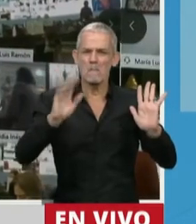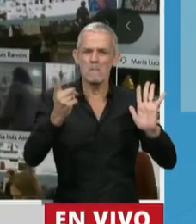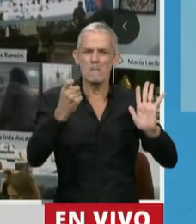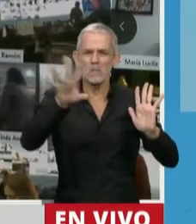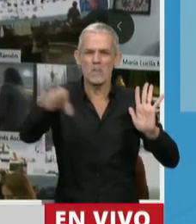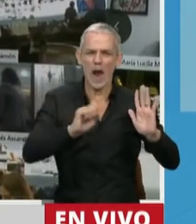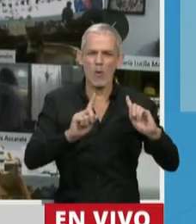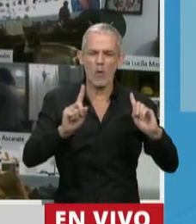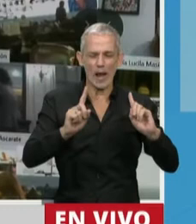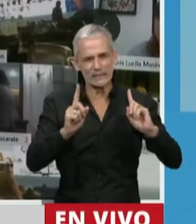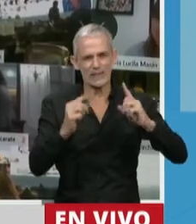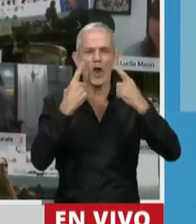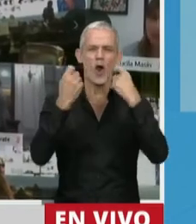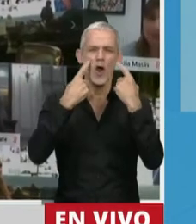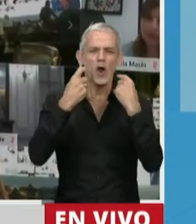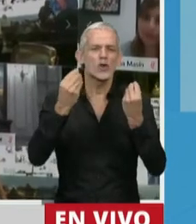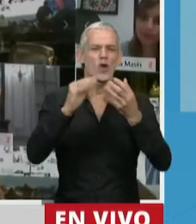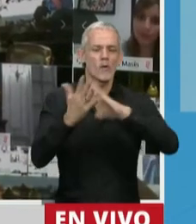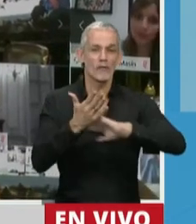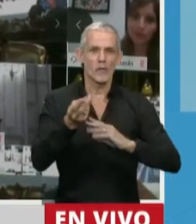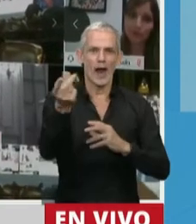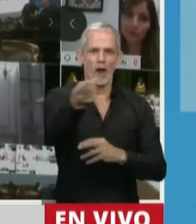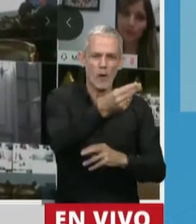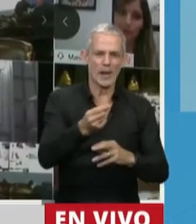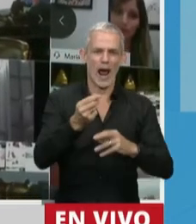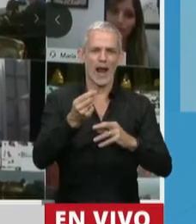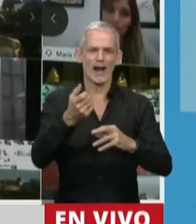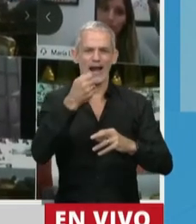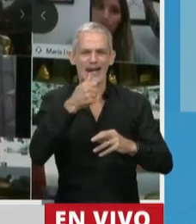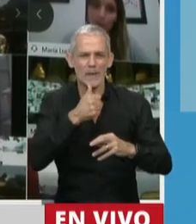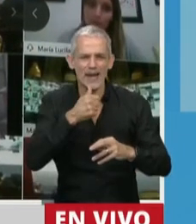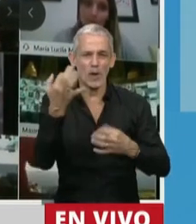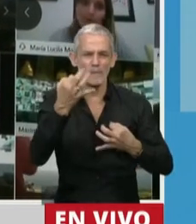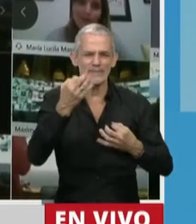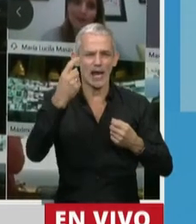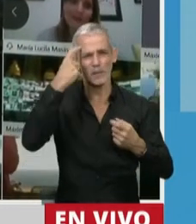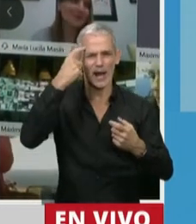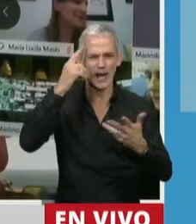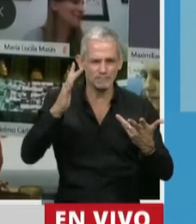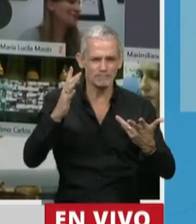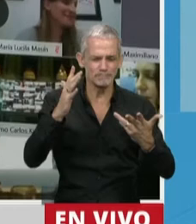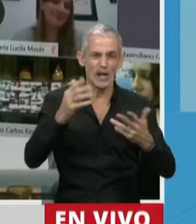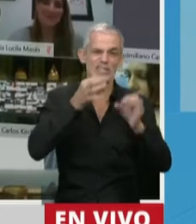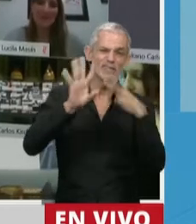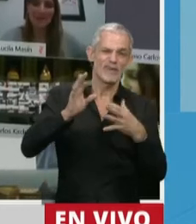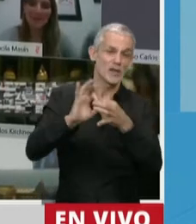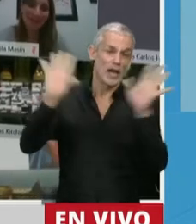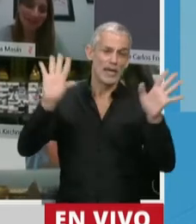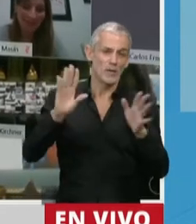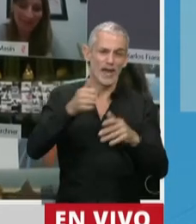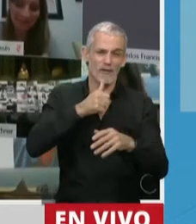facilita el control en la venta de determinados psicotrópicos que se venden libremente muchas veces en farmacia.